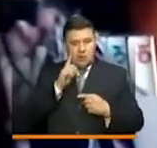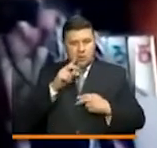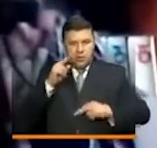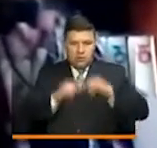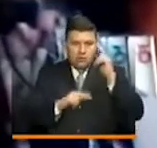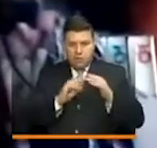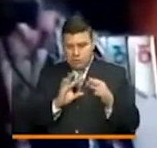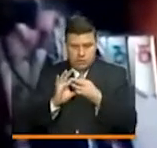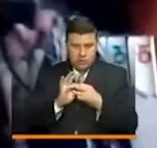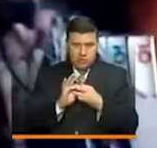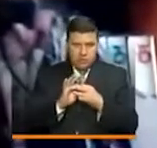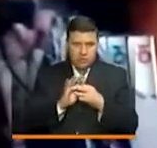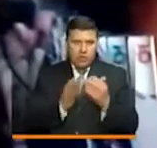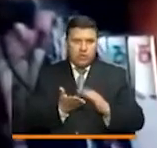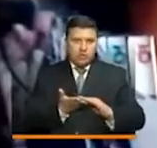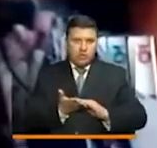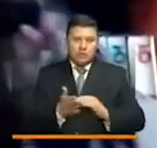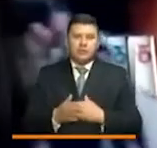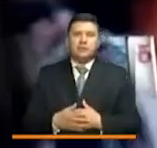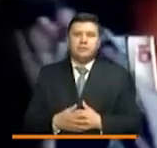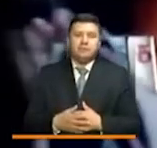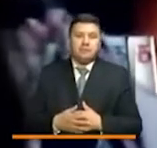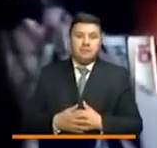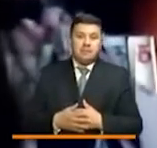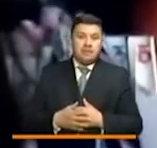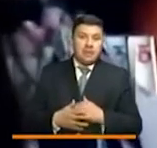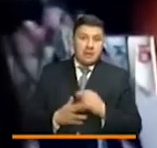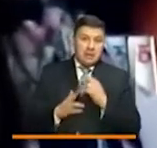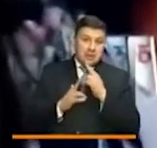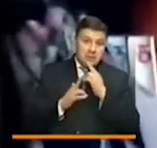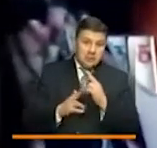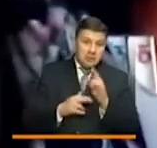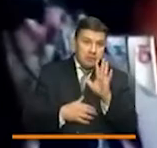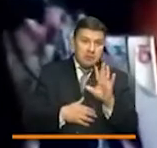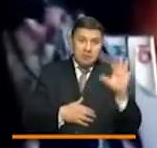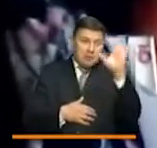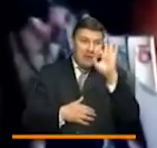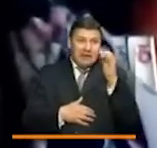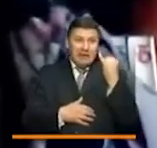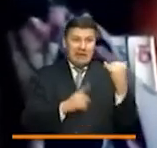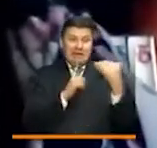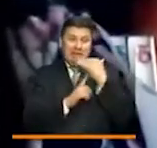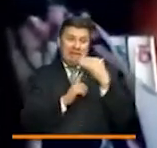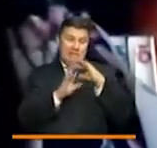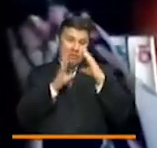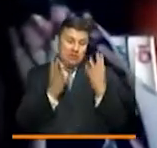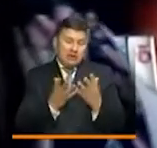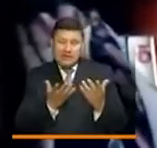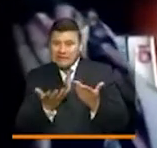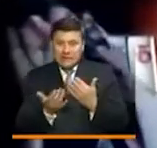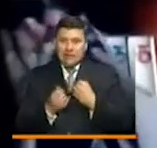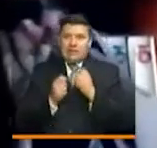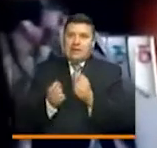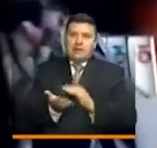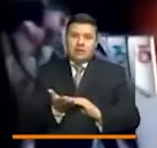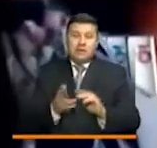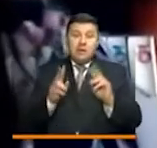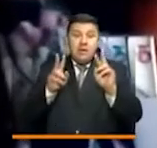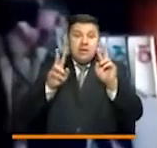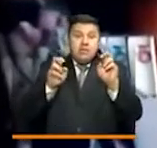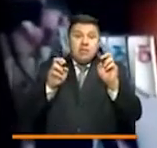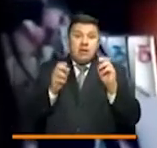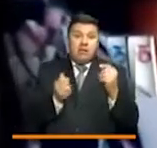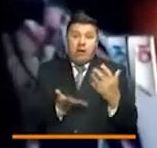colectiva de una solución, como respuesta pues a la pandemia que está afectando al mundo. No es un tema de